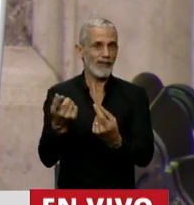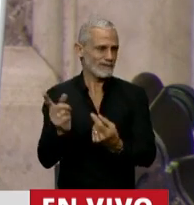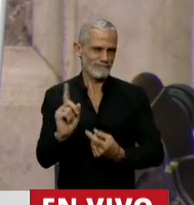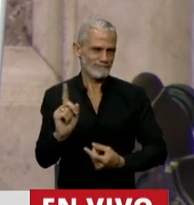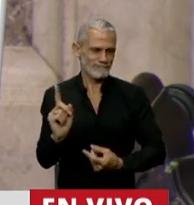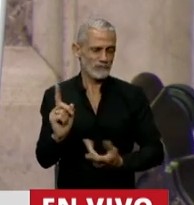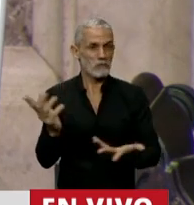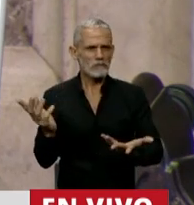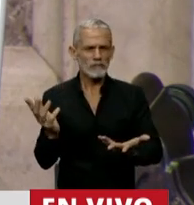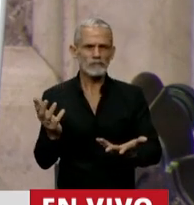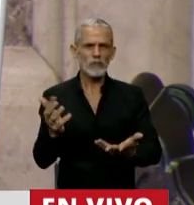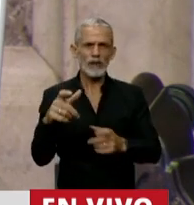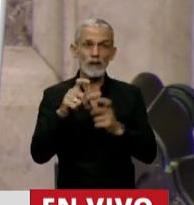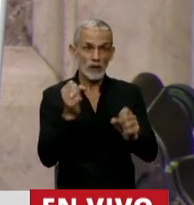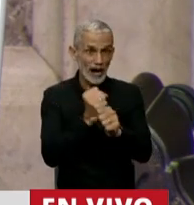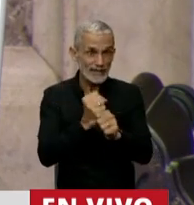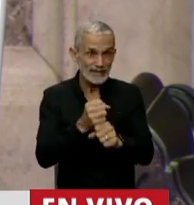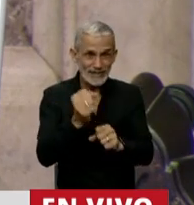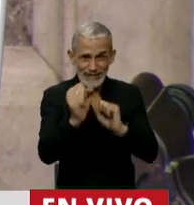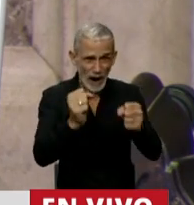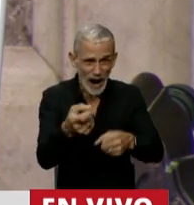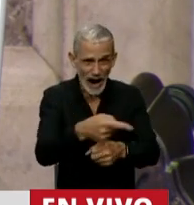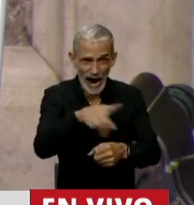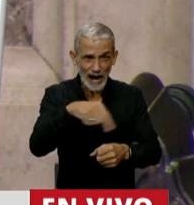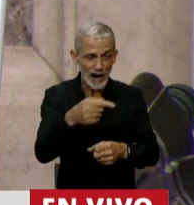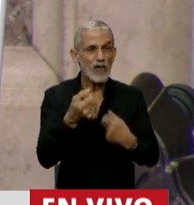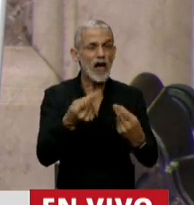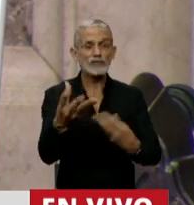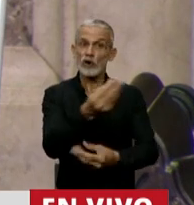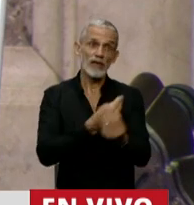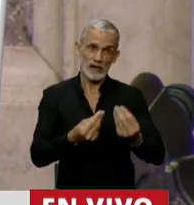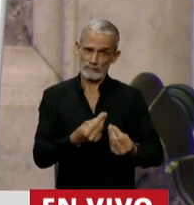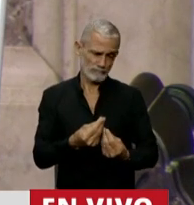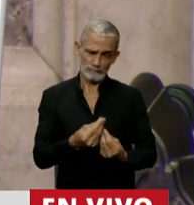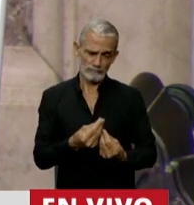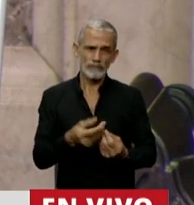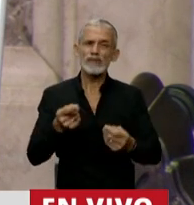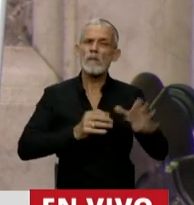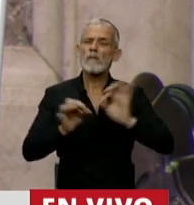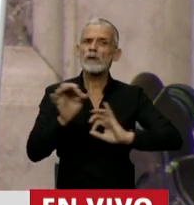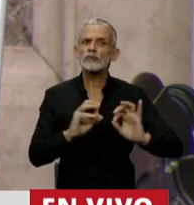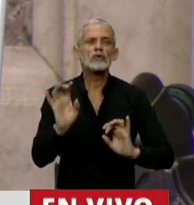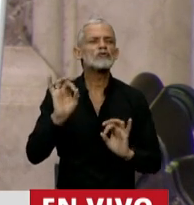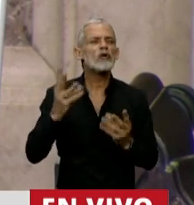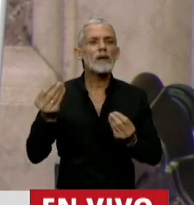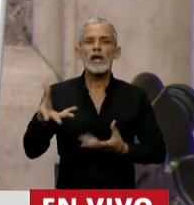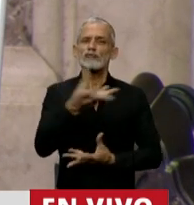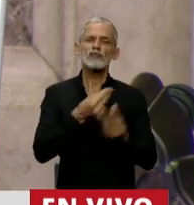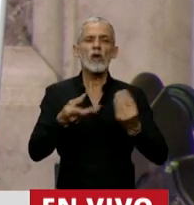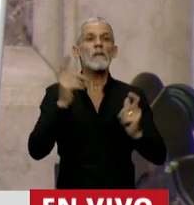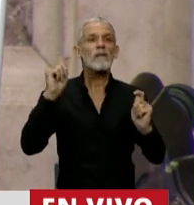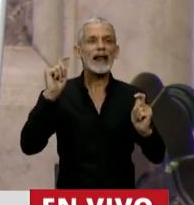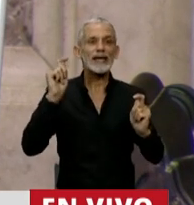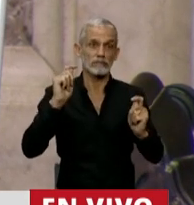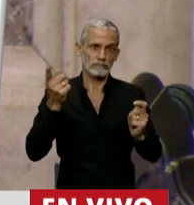Tampoco es para quienes trabajan. Este proyecto parece ser solo solidario